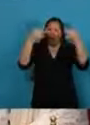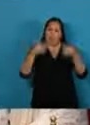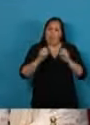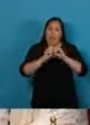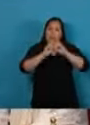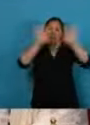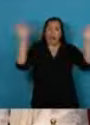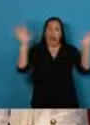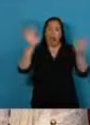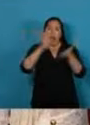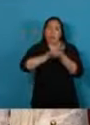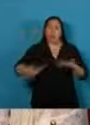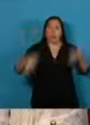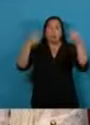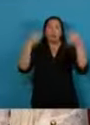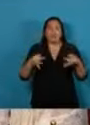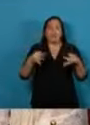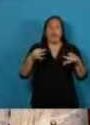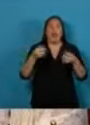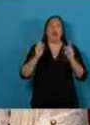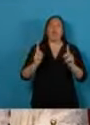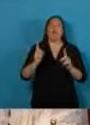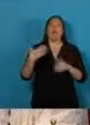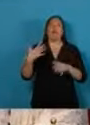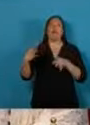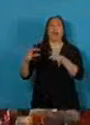y el respeto